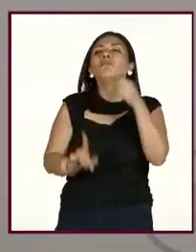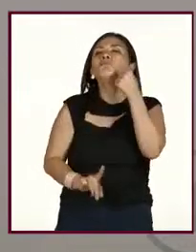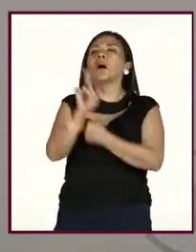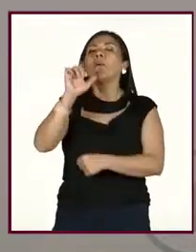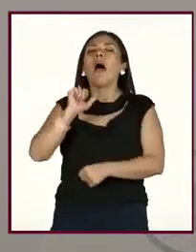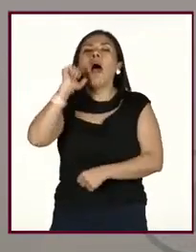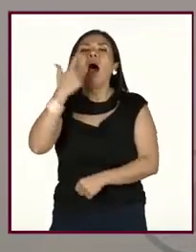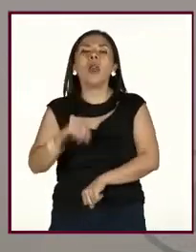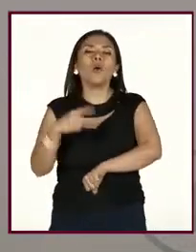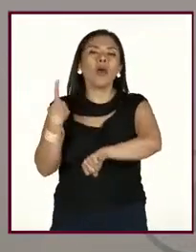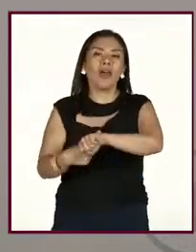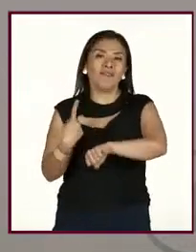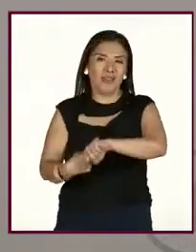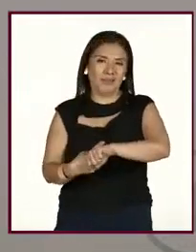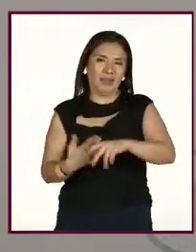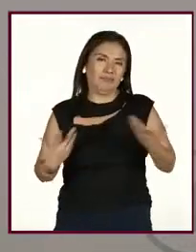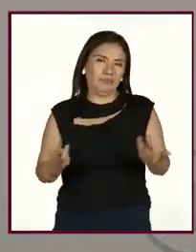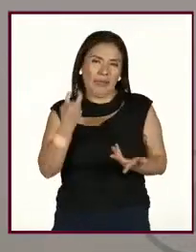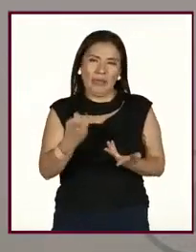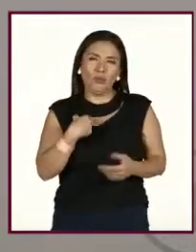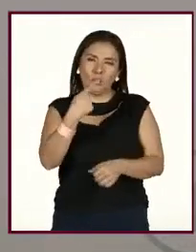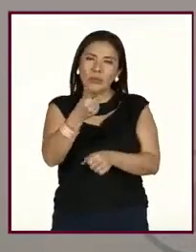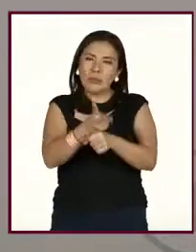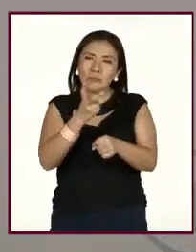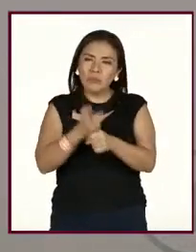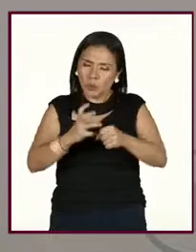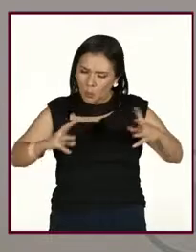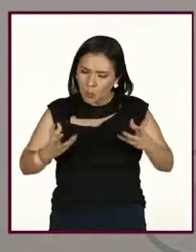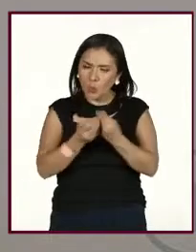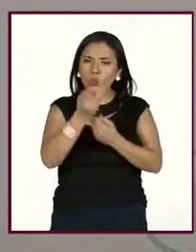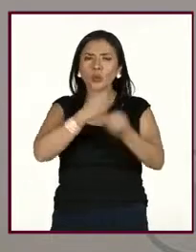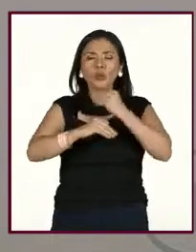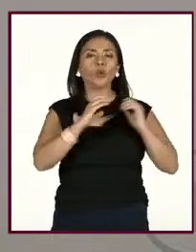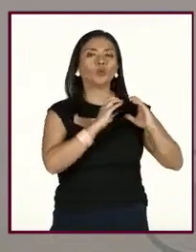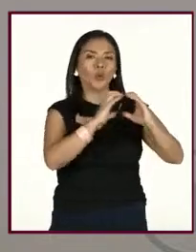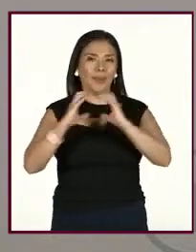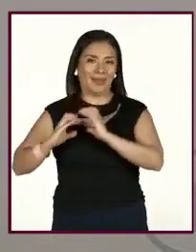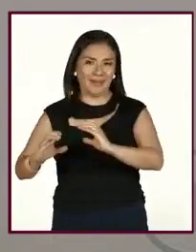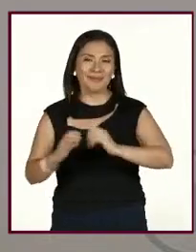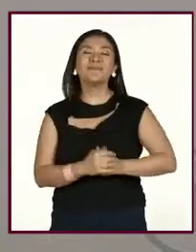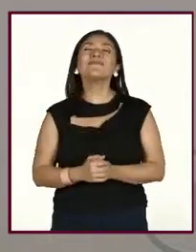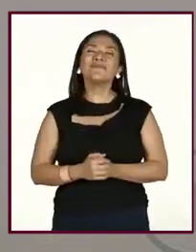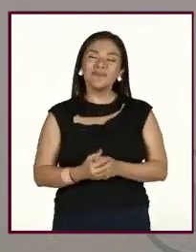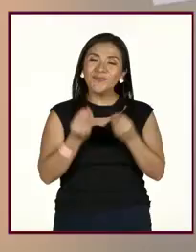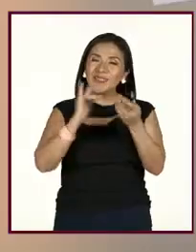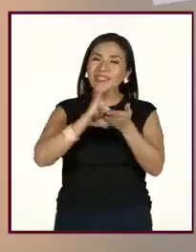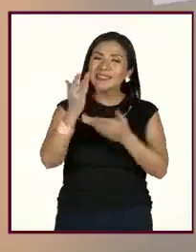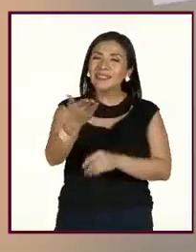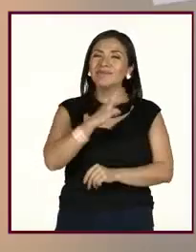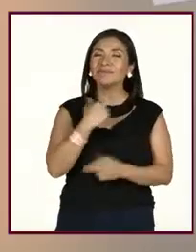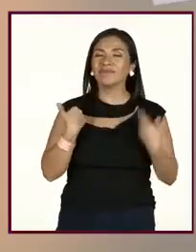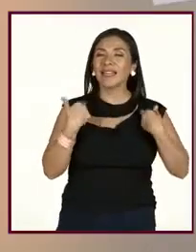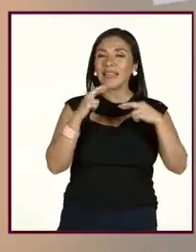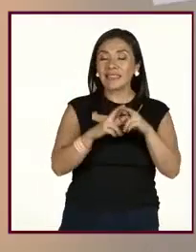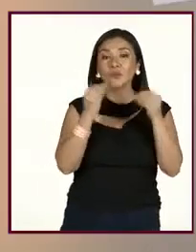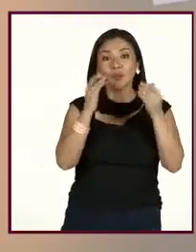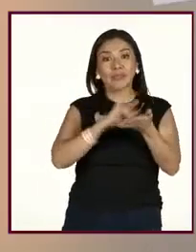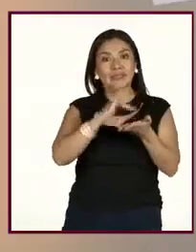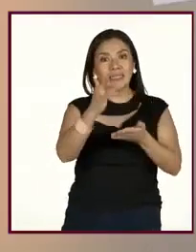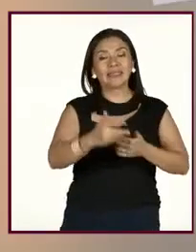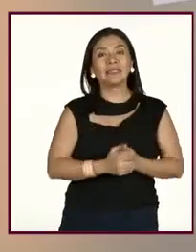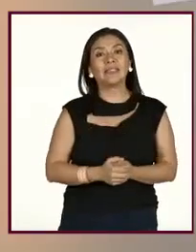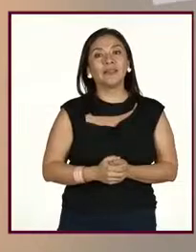presente alguna enfermedad. Entonces, bueno, yo los invito a que entre todos nos cuidemos. Muchas gracias, maestra. Muchas gracias